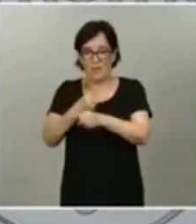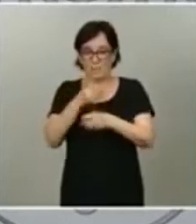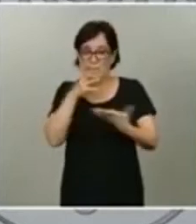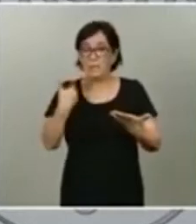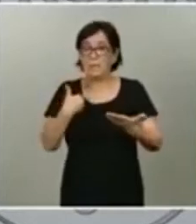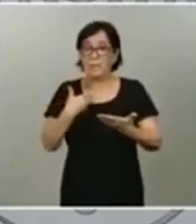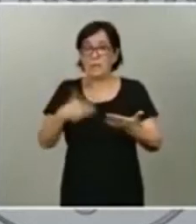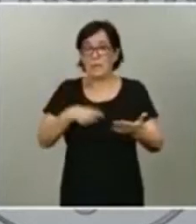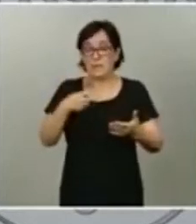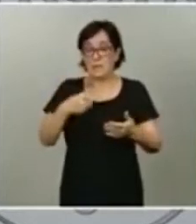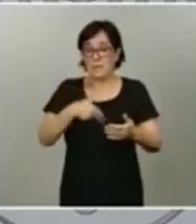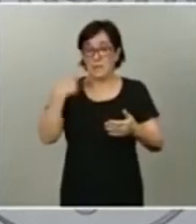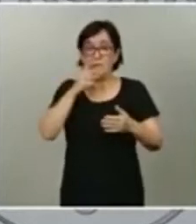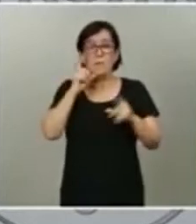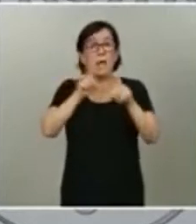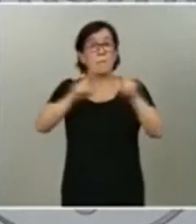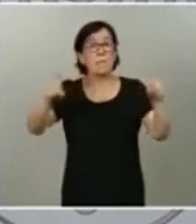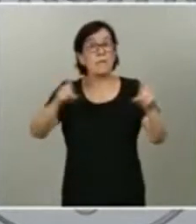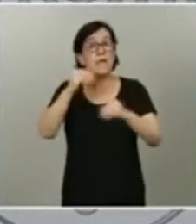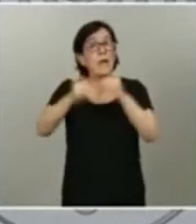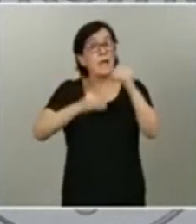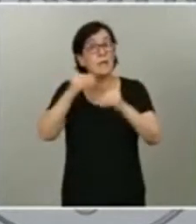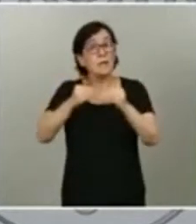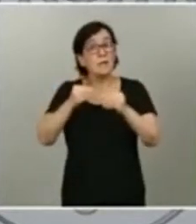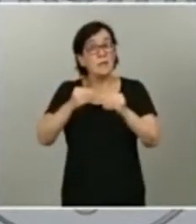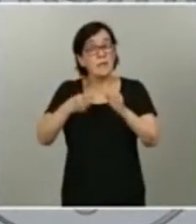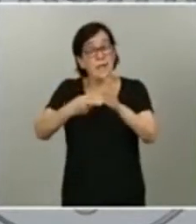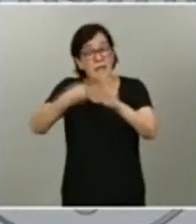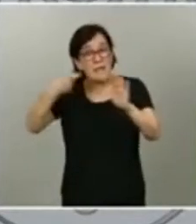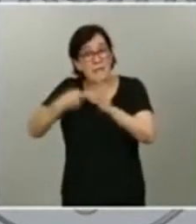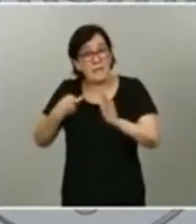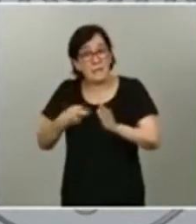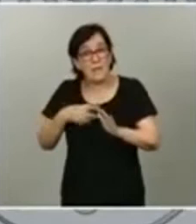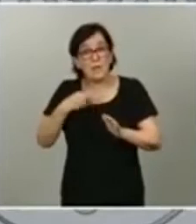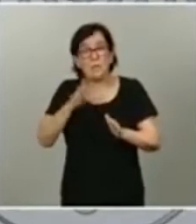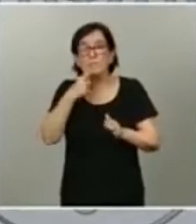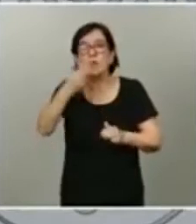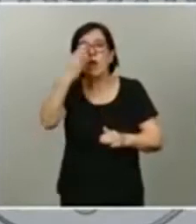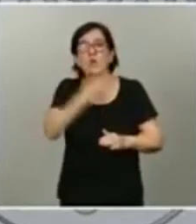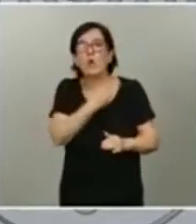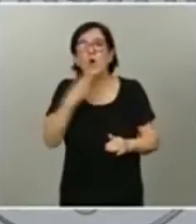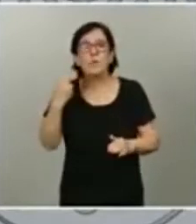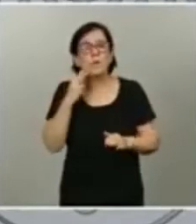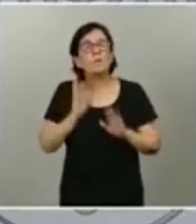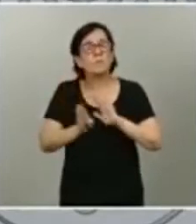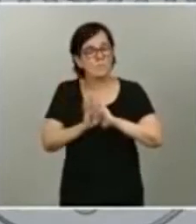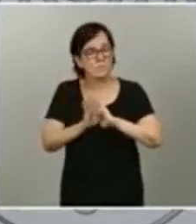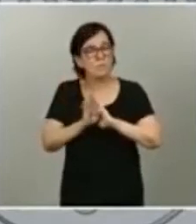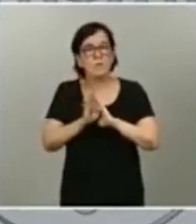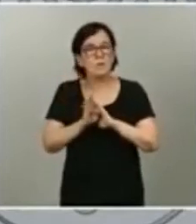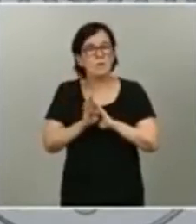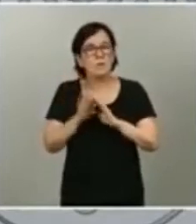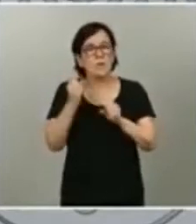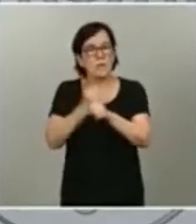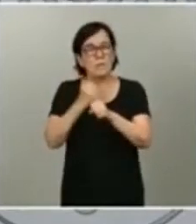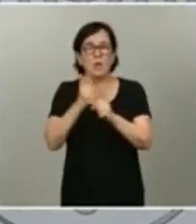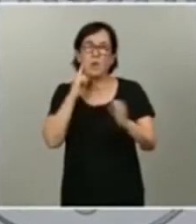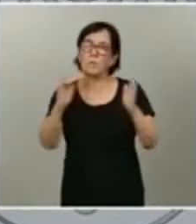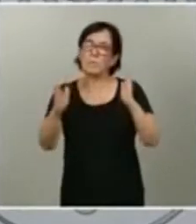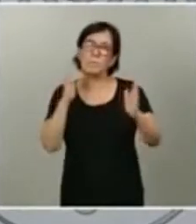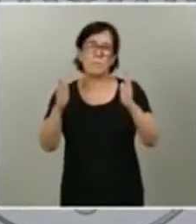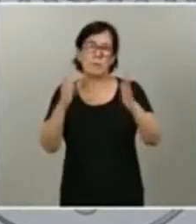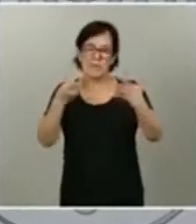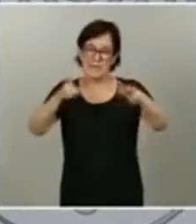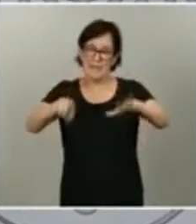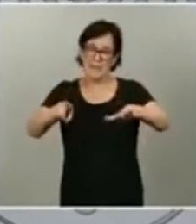las empresas que se acojan a esas exoneraciones tienen el compromiso de mantener el empleo durante un periodo de seis meses.